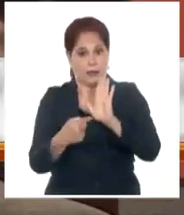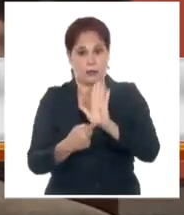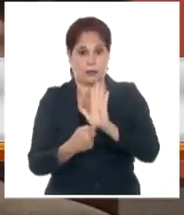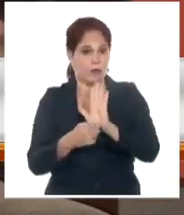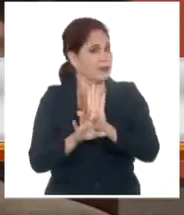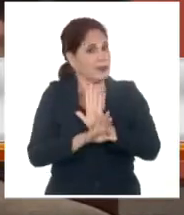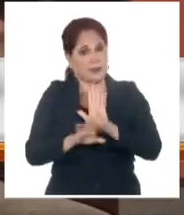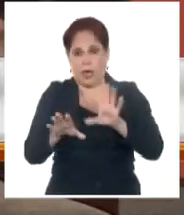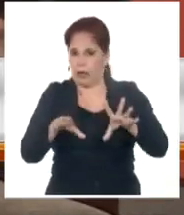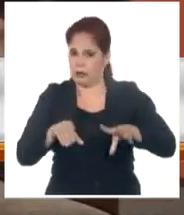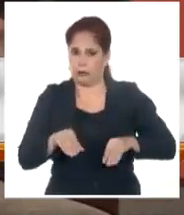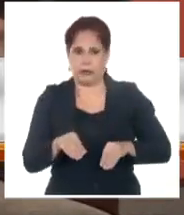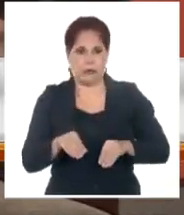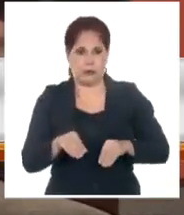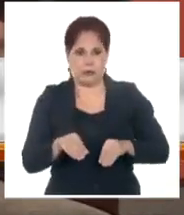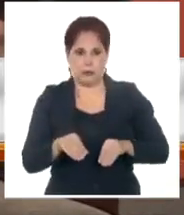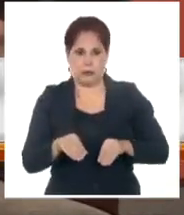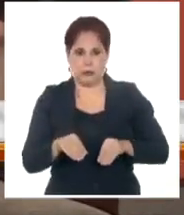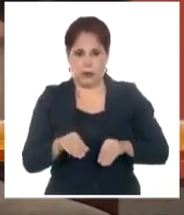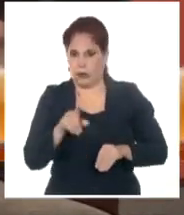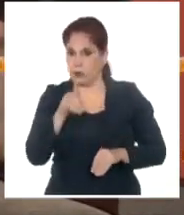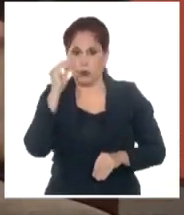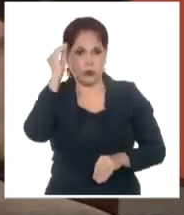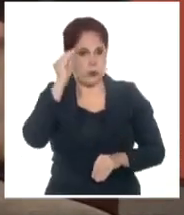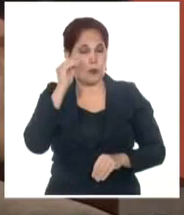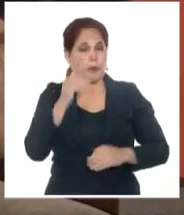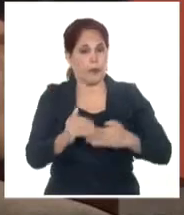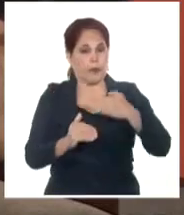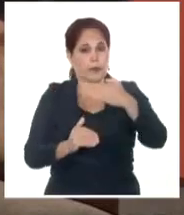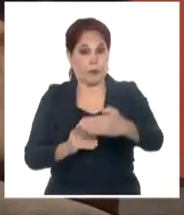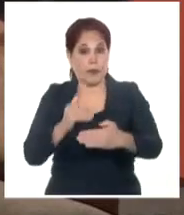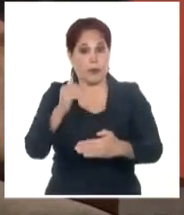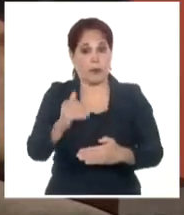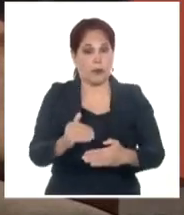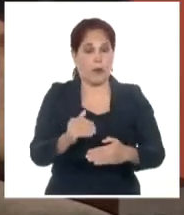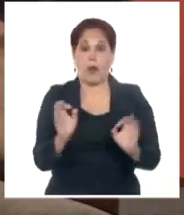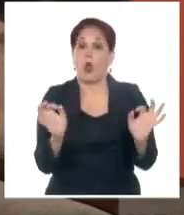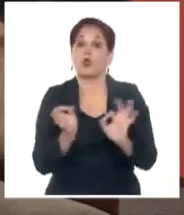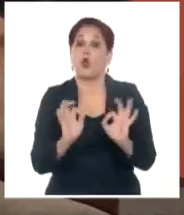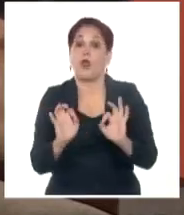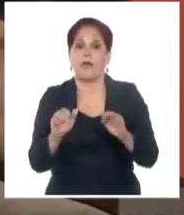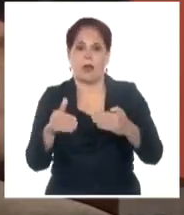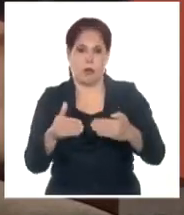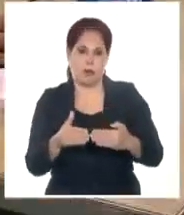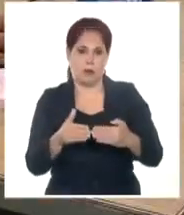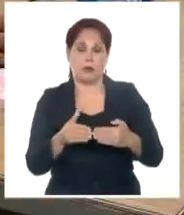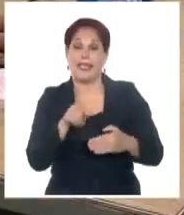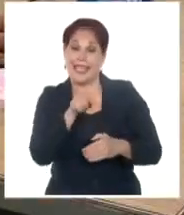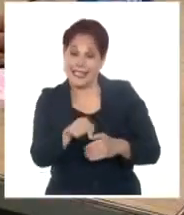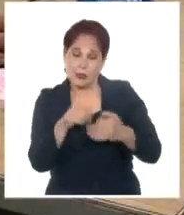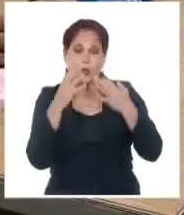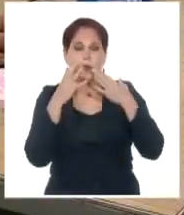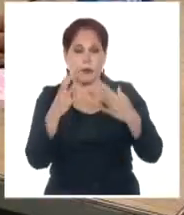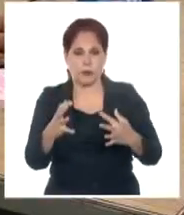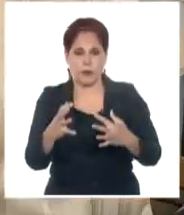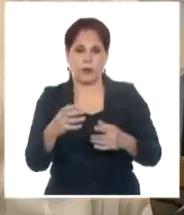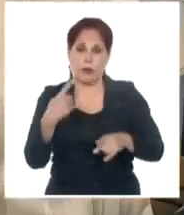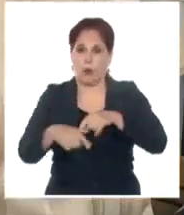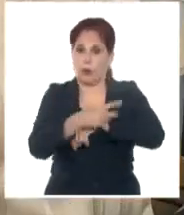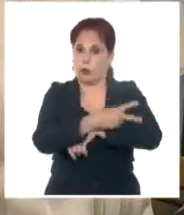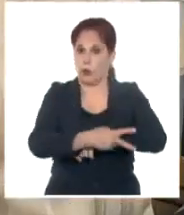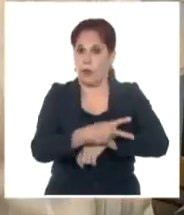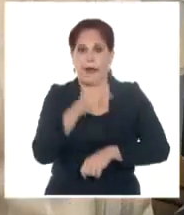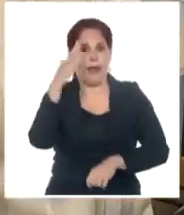ya fue aceptado, que se encuentra en proceso de legalización, pero que no ha concluido. Que es un número importante de documentos.